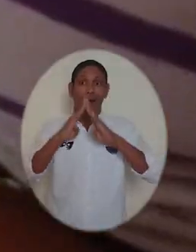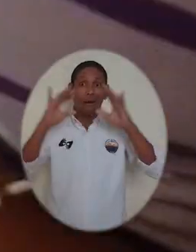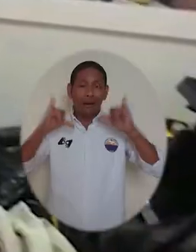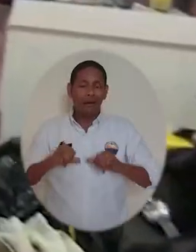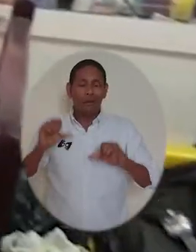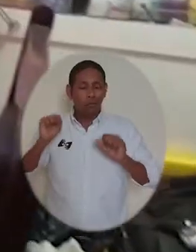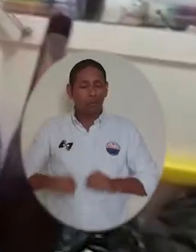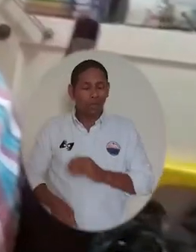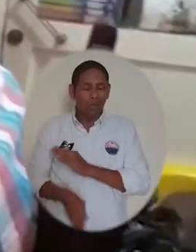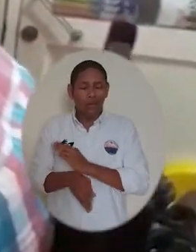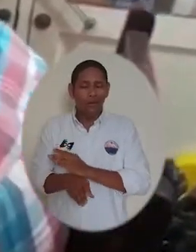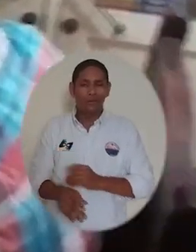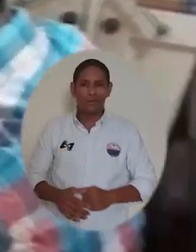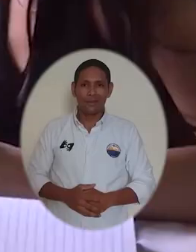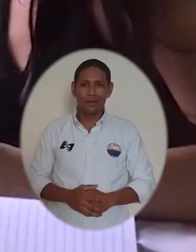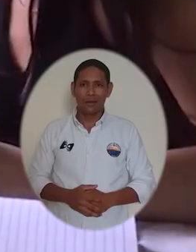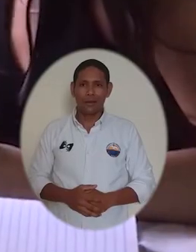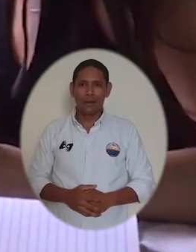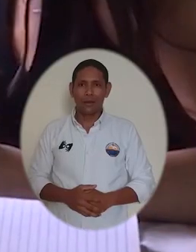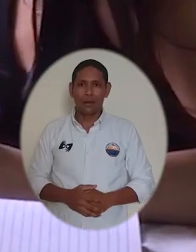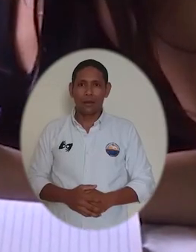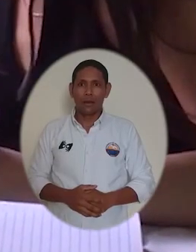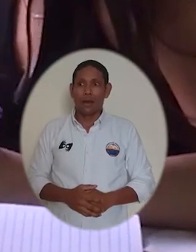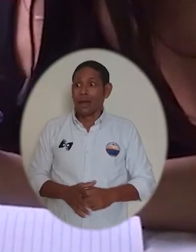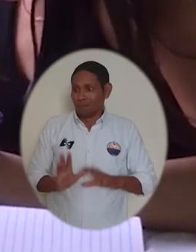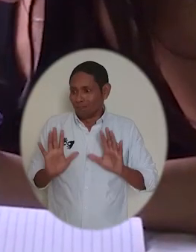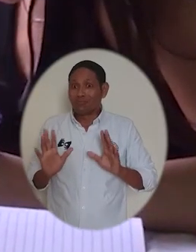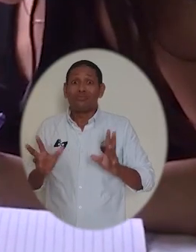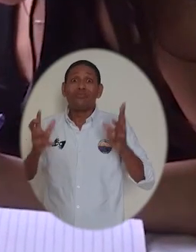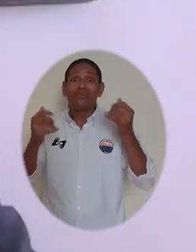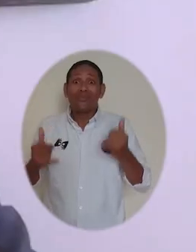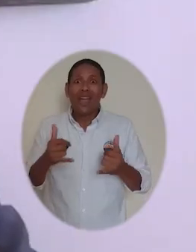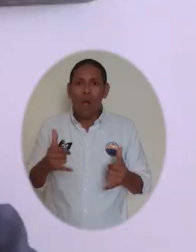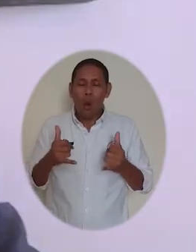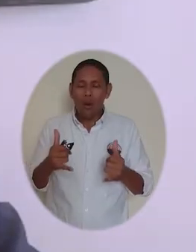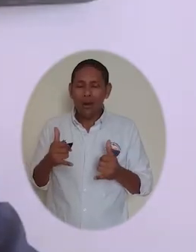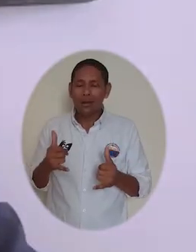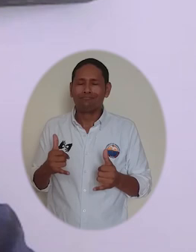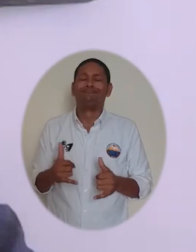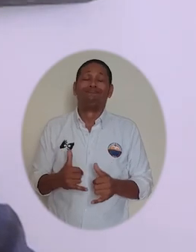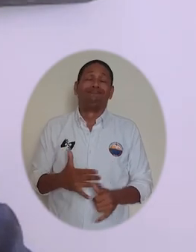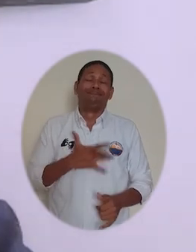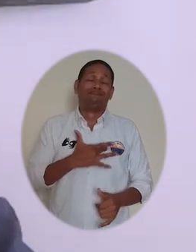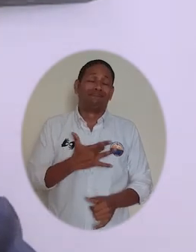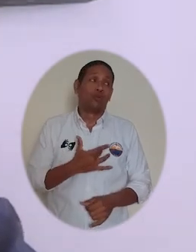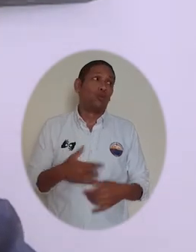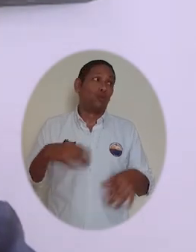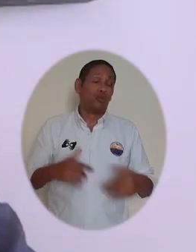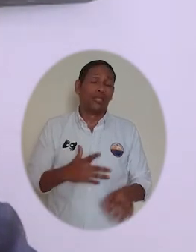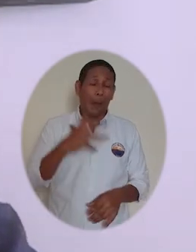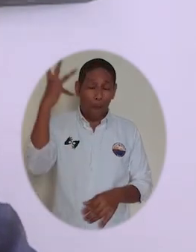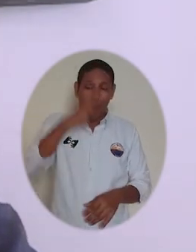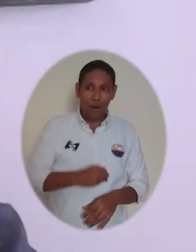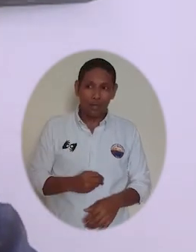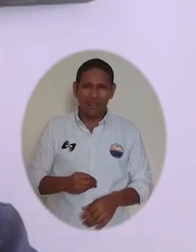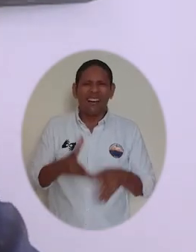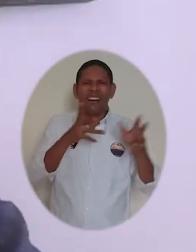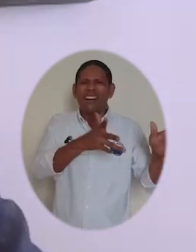sus clases desde casa. La experiencia de editar clases por radio ha sido muy bonita